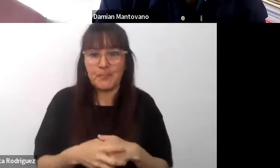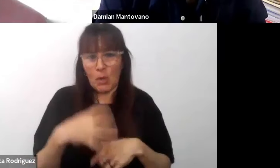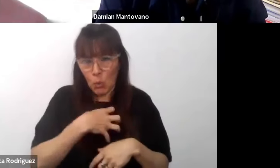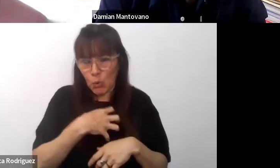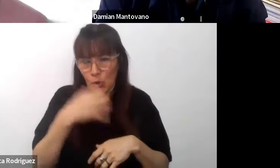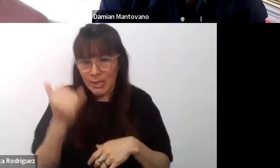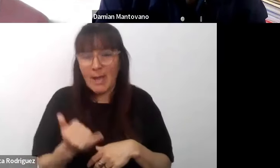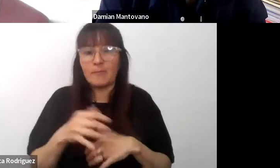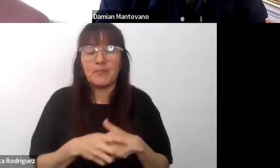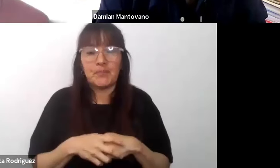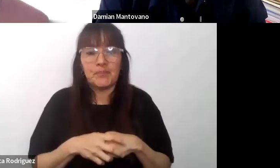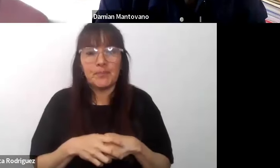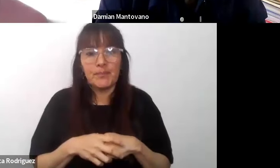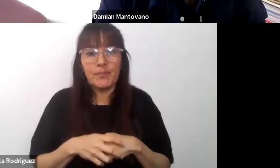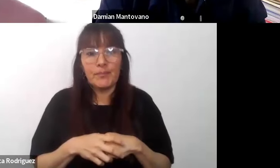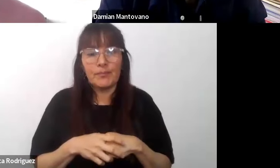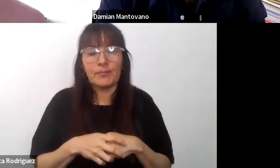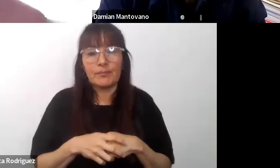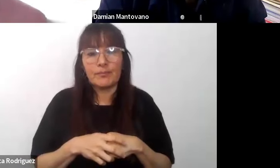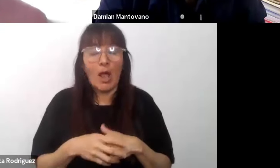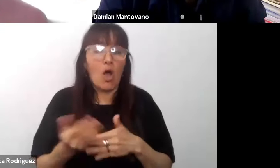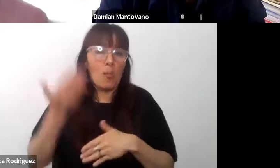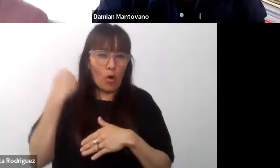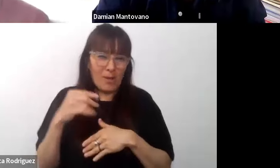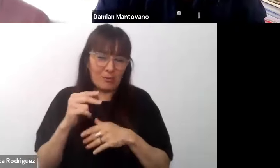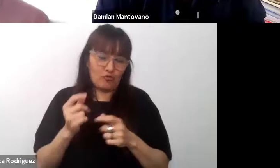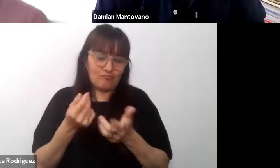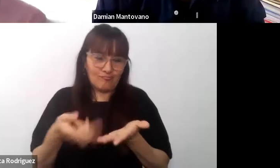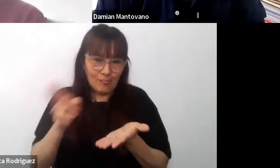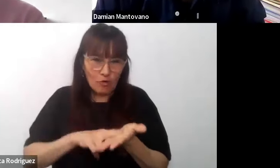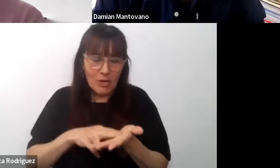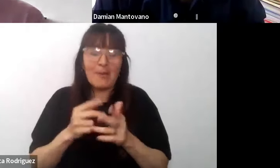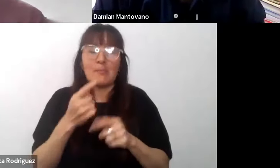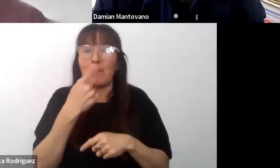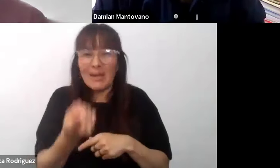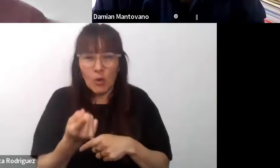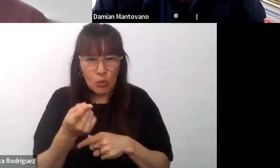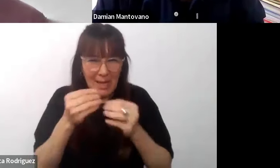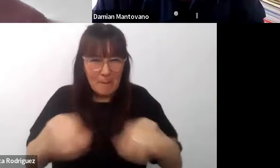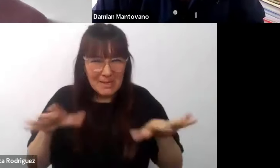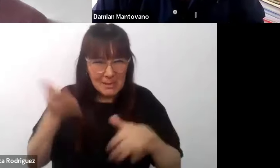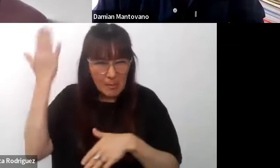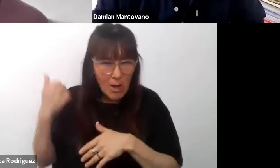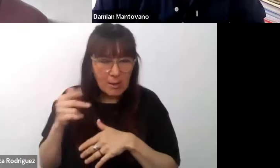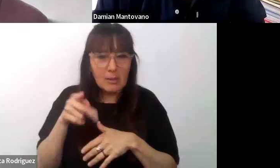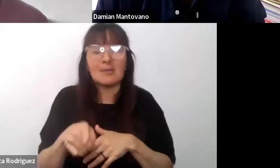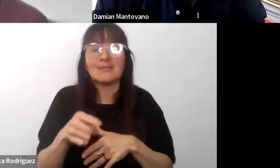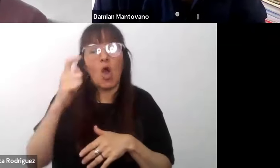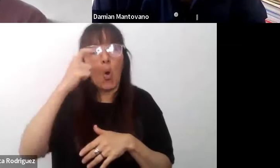y recuperando un poco la pregunta inicial que tenía que nos plancha la